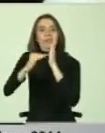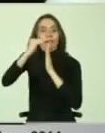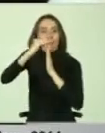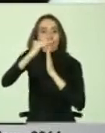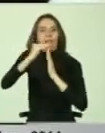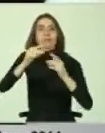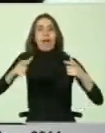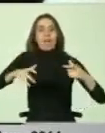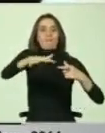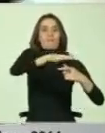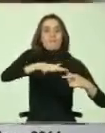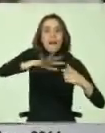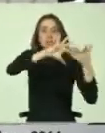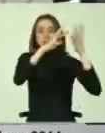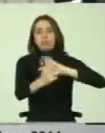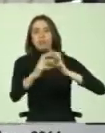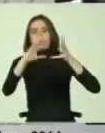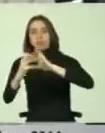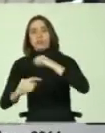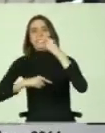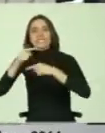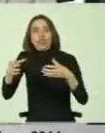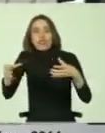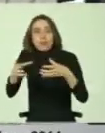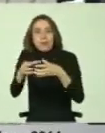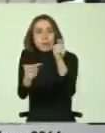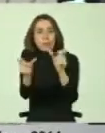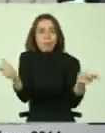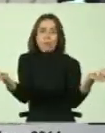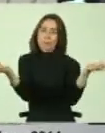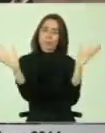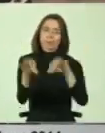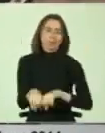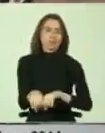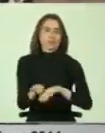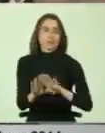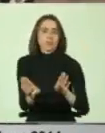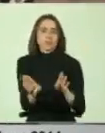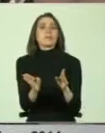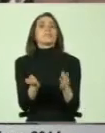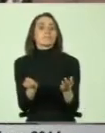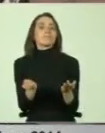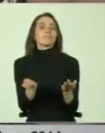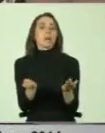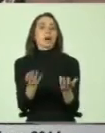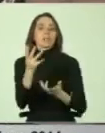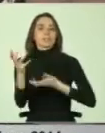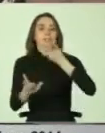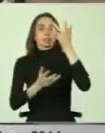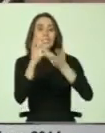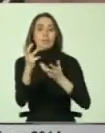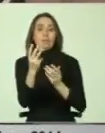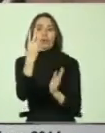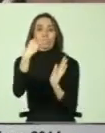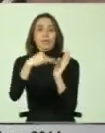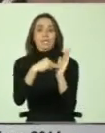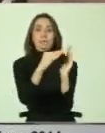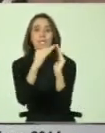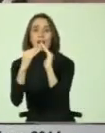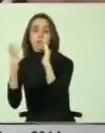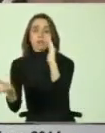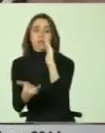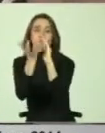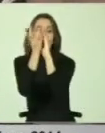de barrios destruidos, de historias colectivas destruidas, ¿no es cierto? Claro, se quemaron 3.000 casas, pero